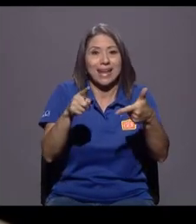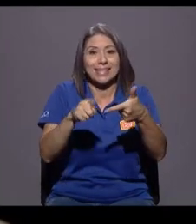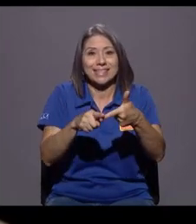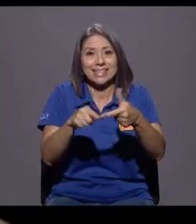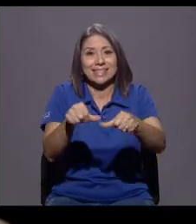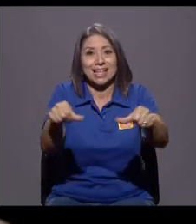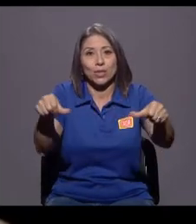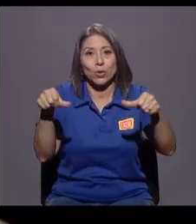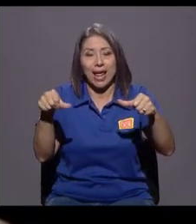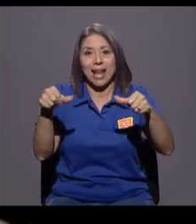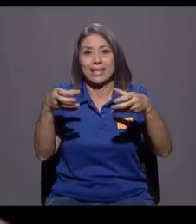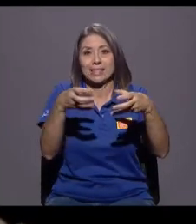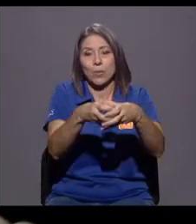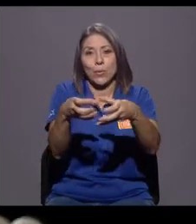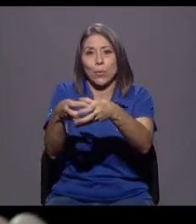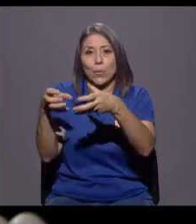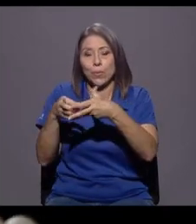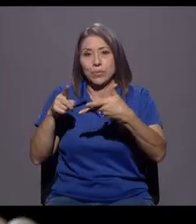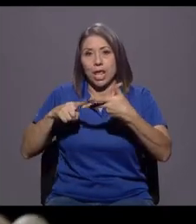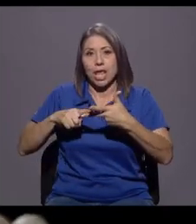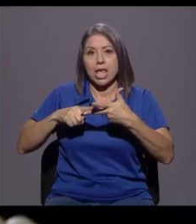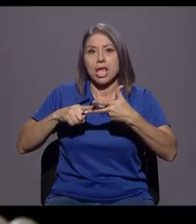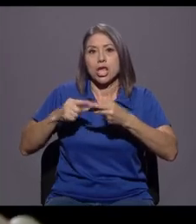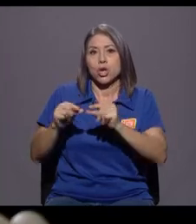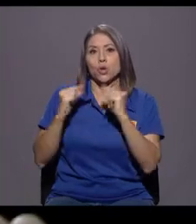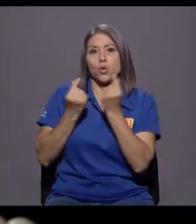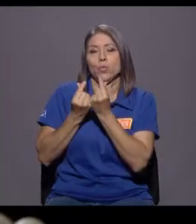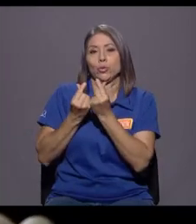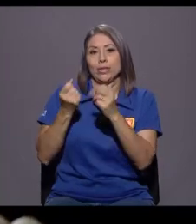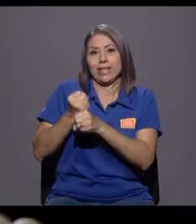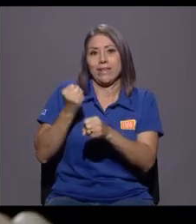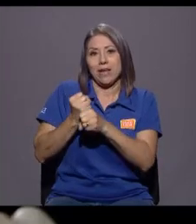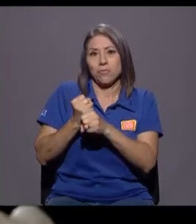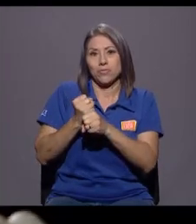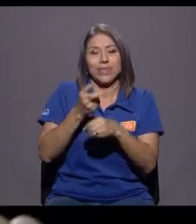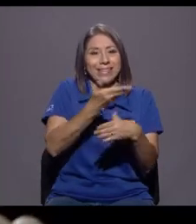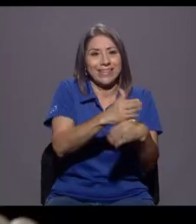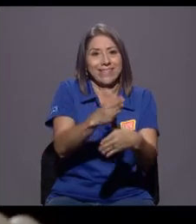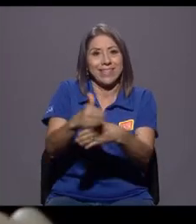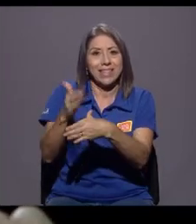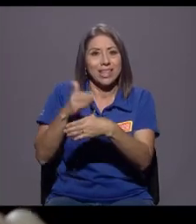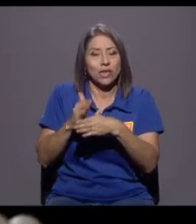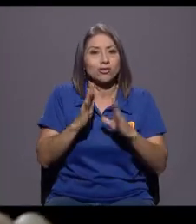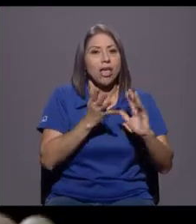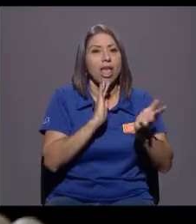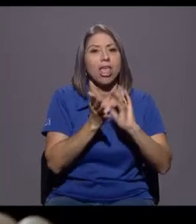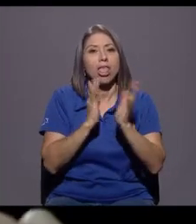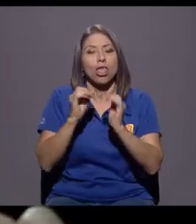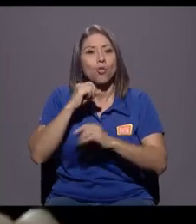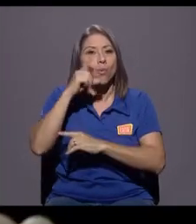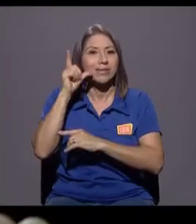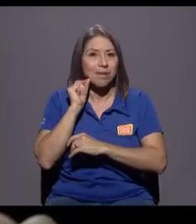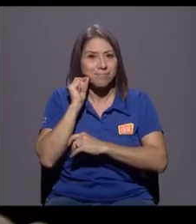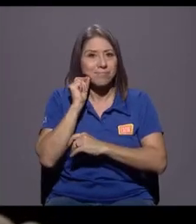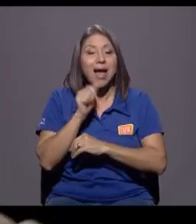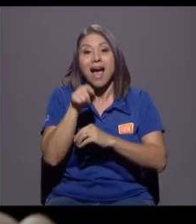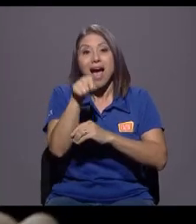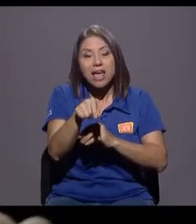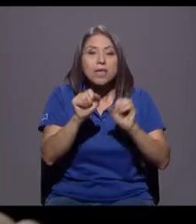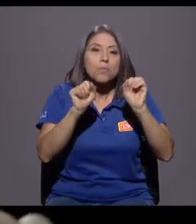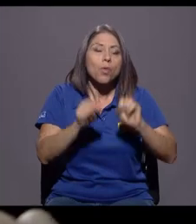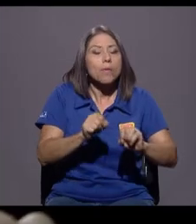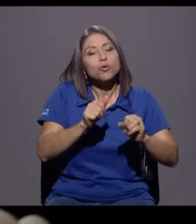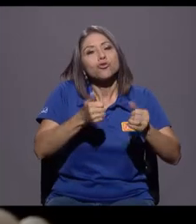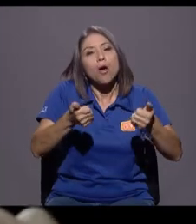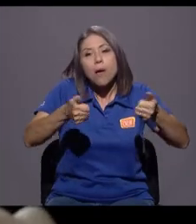de trabajo particulares, como temas específicos, divididos en chats de WhatsApp. Entonces, a partir de eso nos ponemos de acuerdo, a partir de eso se hacen